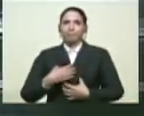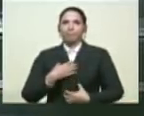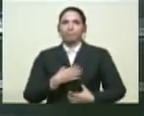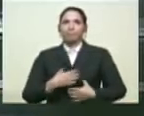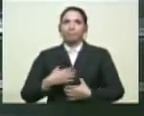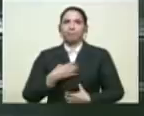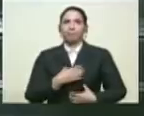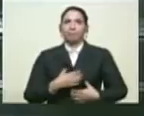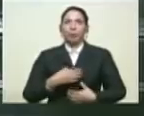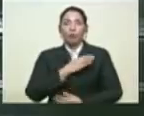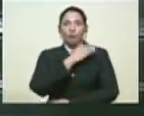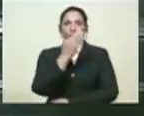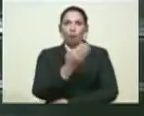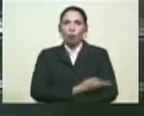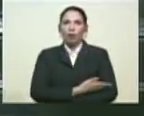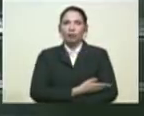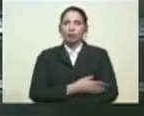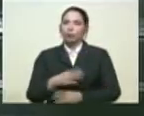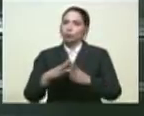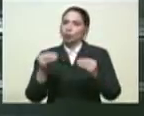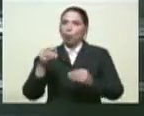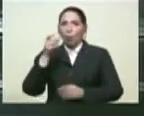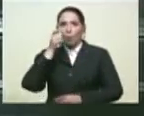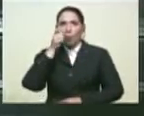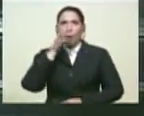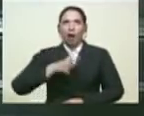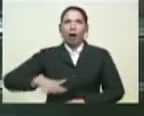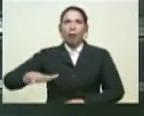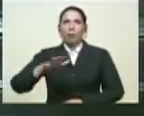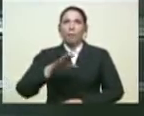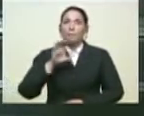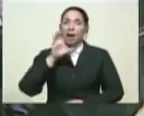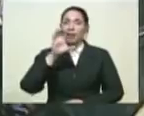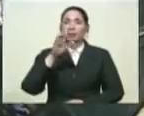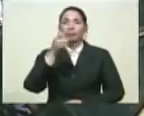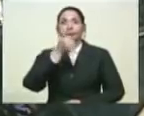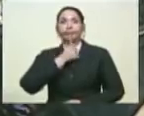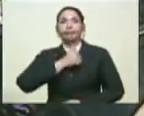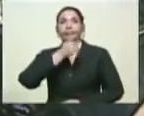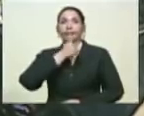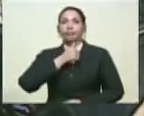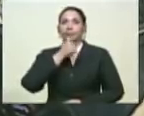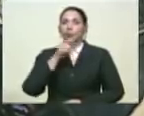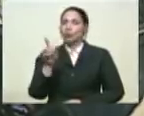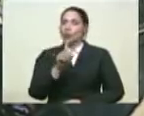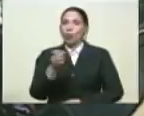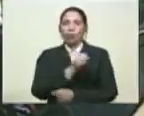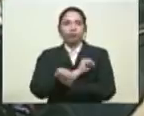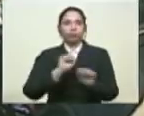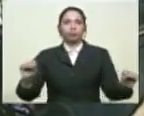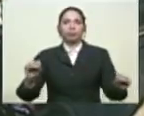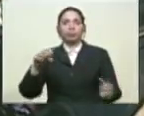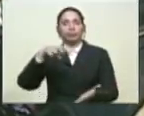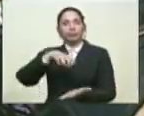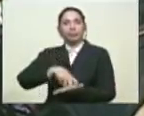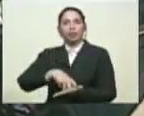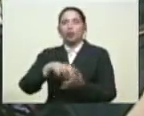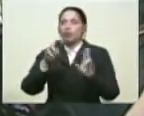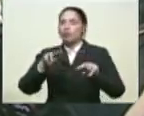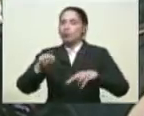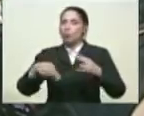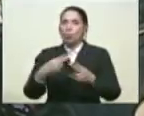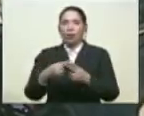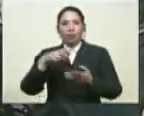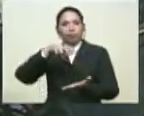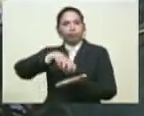Y esa fuerza sé que la tiene ese pueblo que está ahí, que ha resistido, que no se ha rendido y que no se va a rendir jamás.